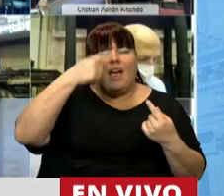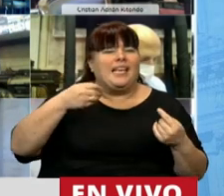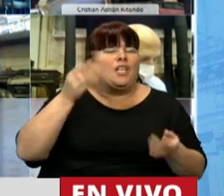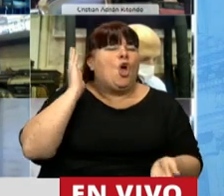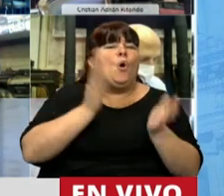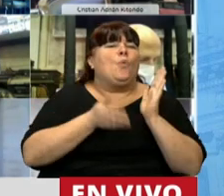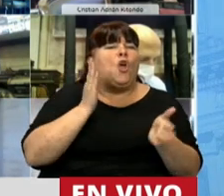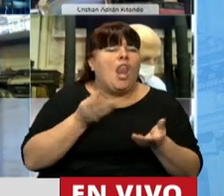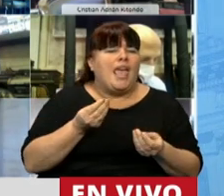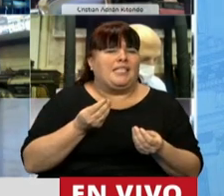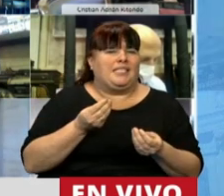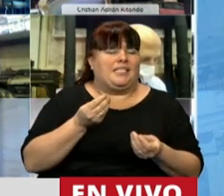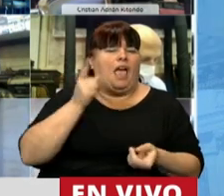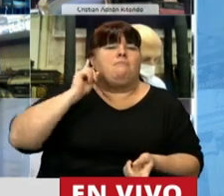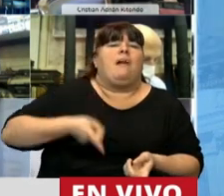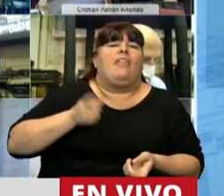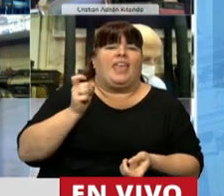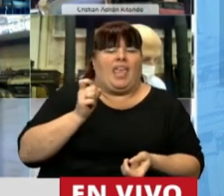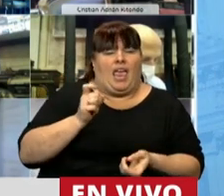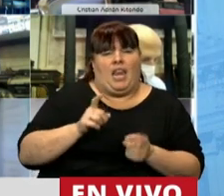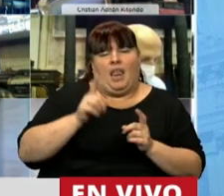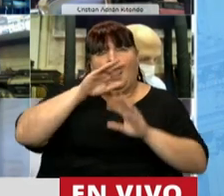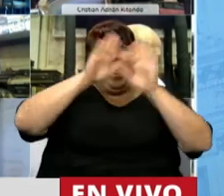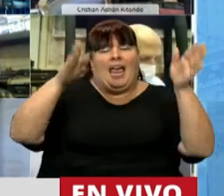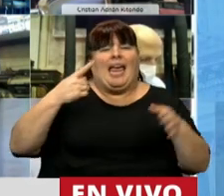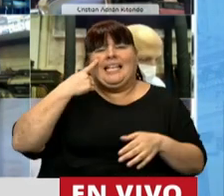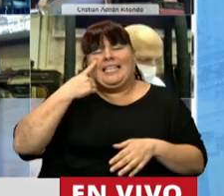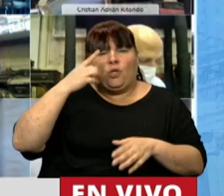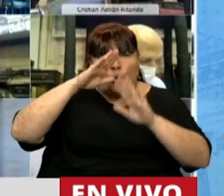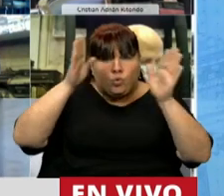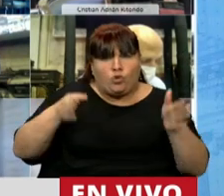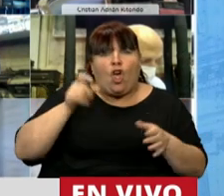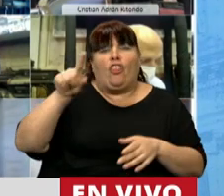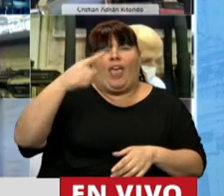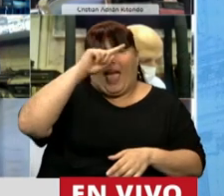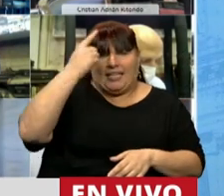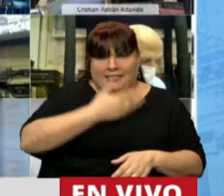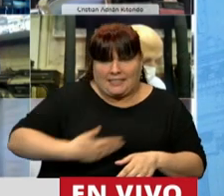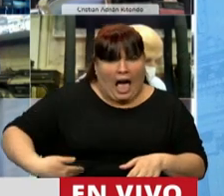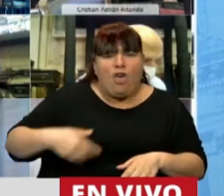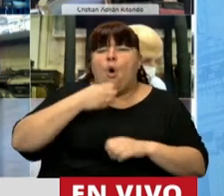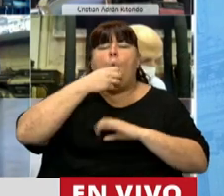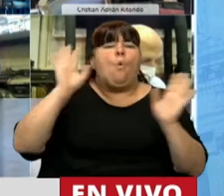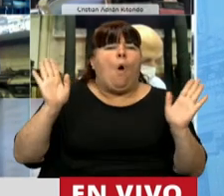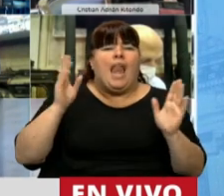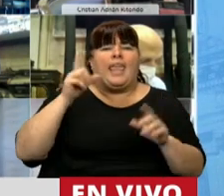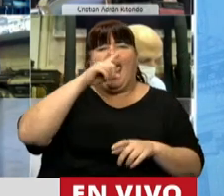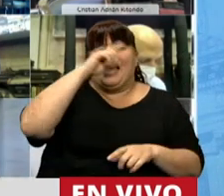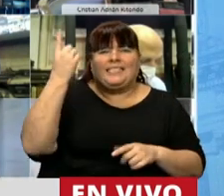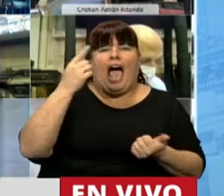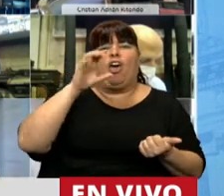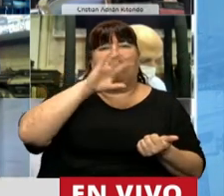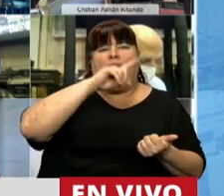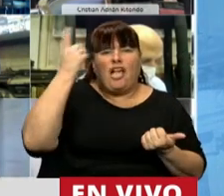es una violencia ejercida por alguna institución del Estado, cualquiera sean los estados,